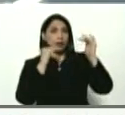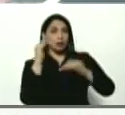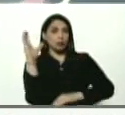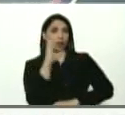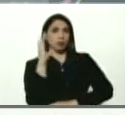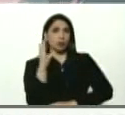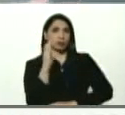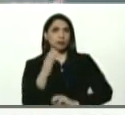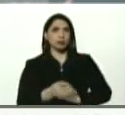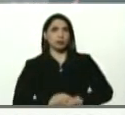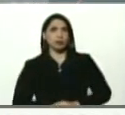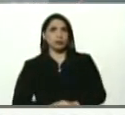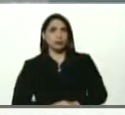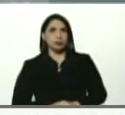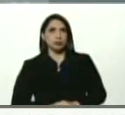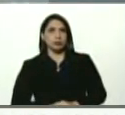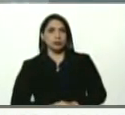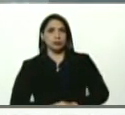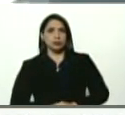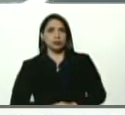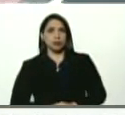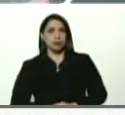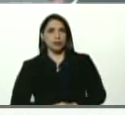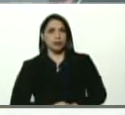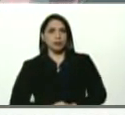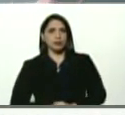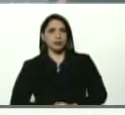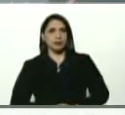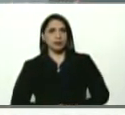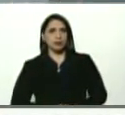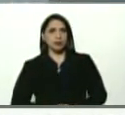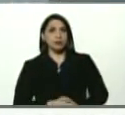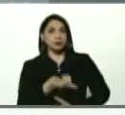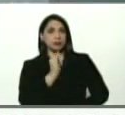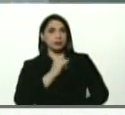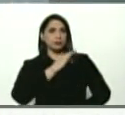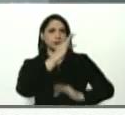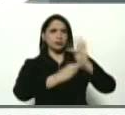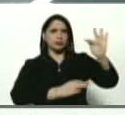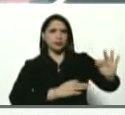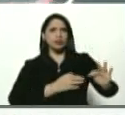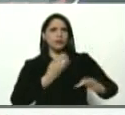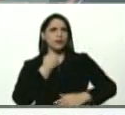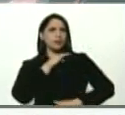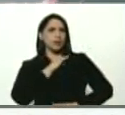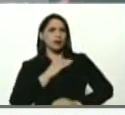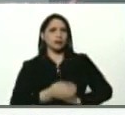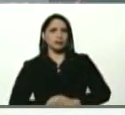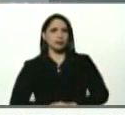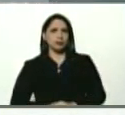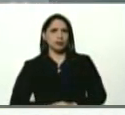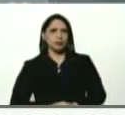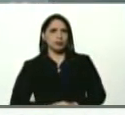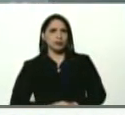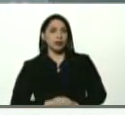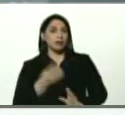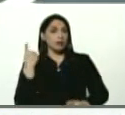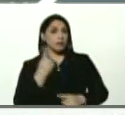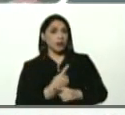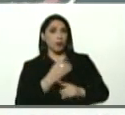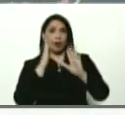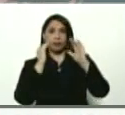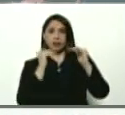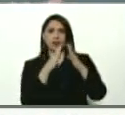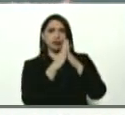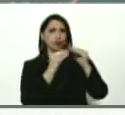porque en Caricuado, bueno, usted ve que hay presencia del virus. Debemos todos atender las